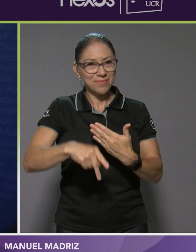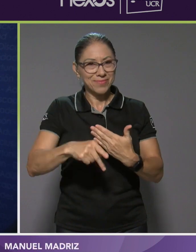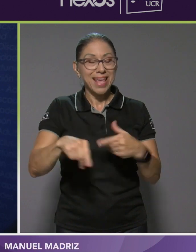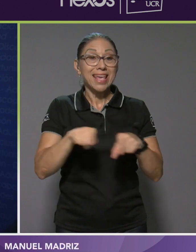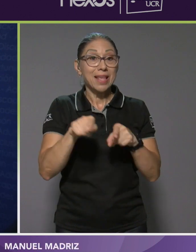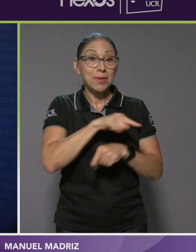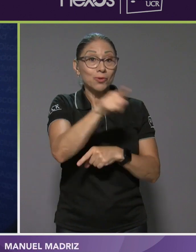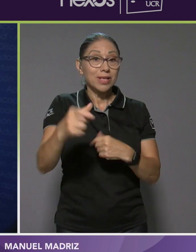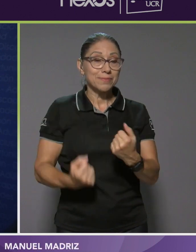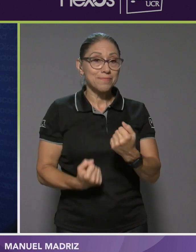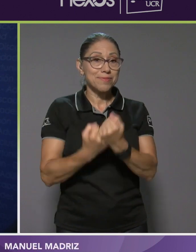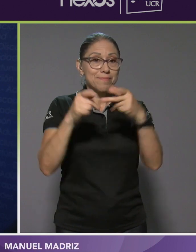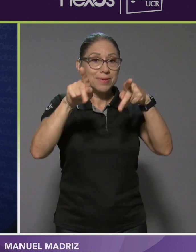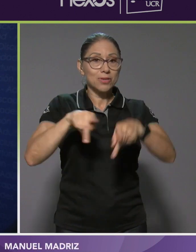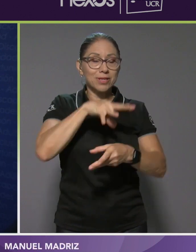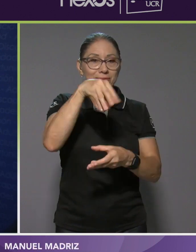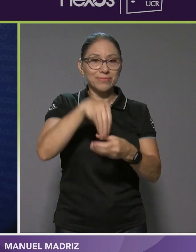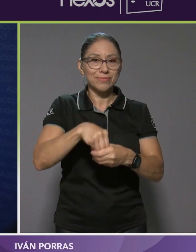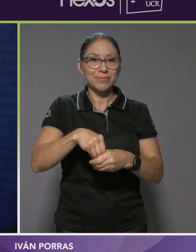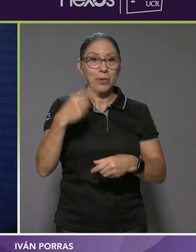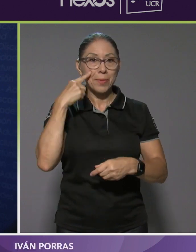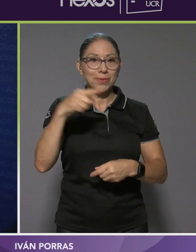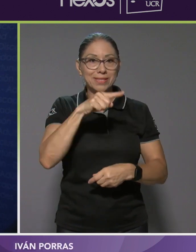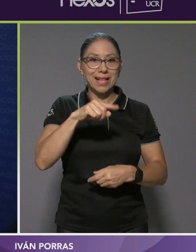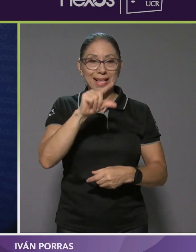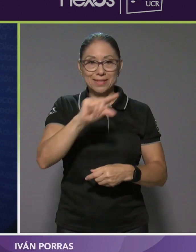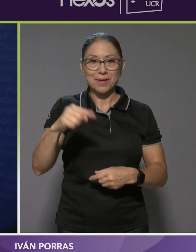apuntarse también a la inclusión. Hasta la próxima semana.